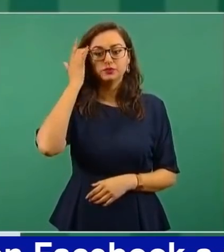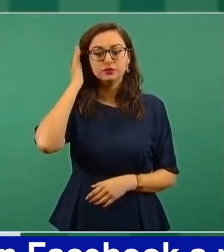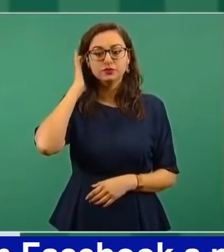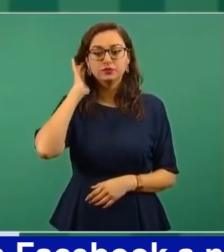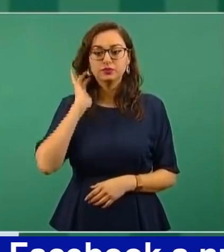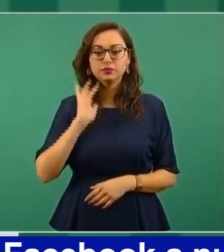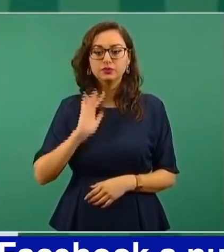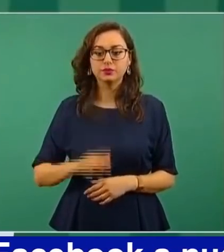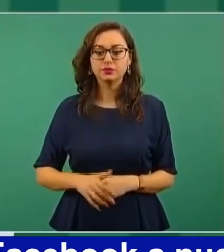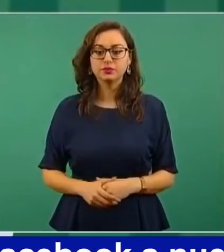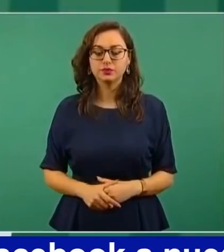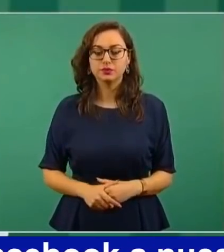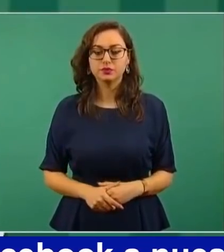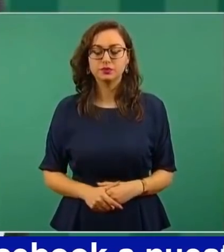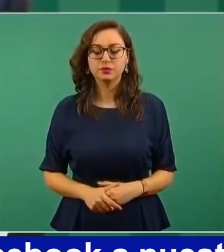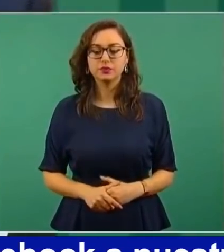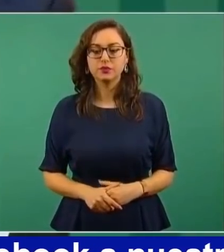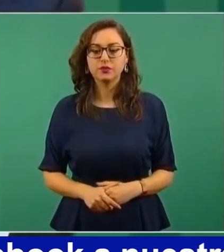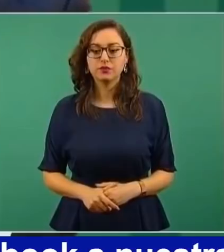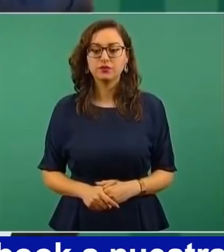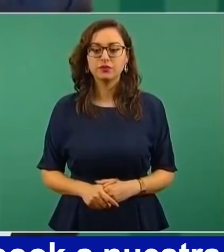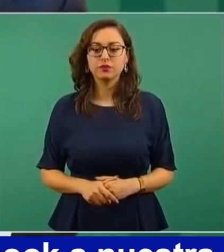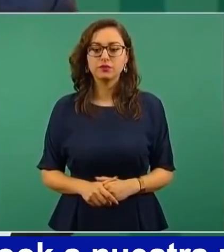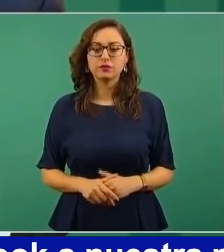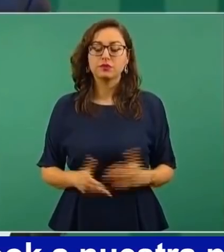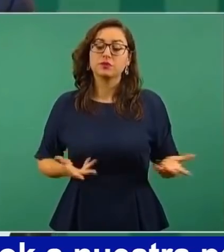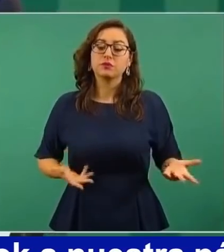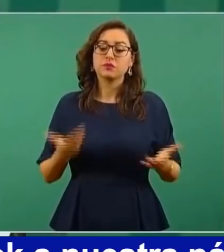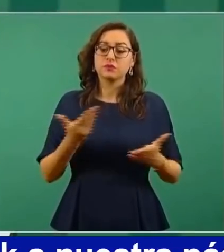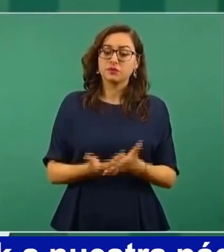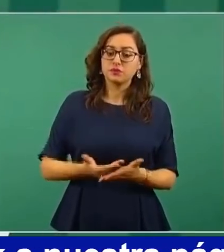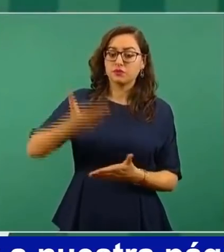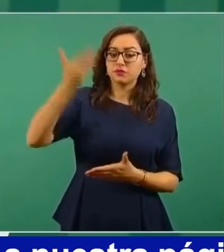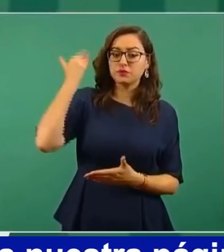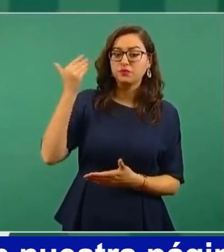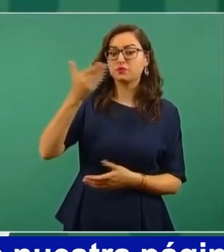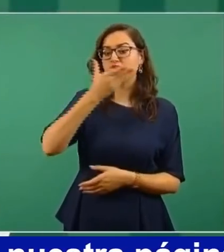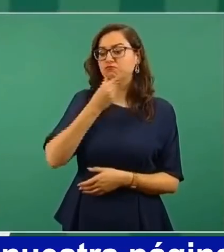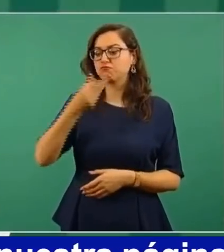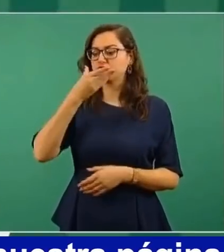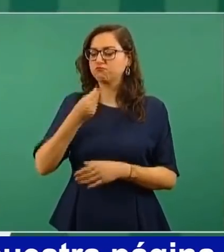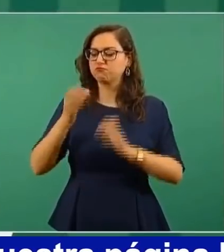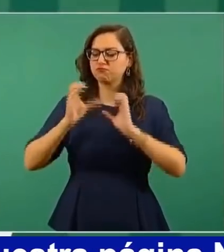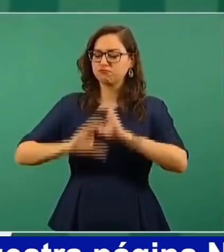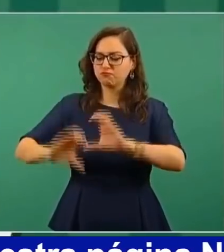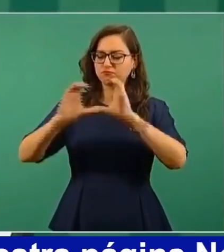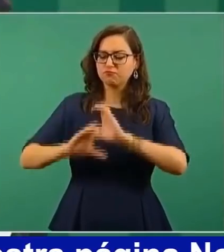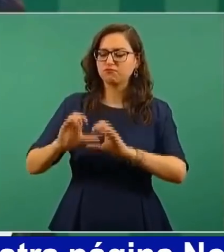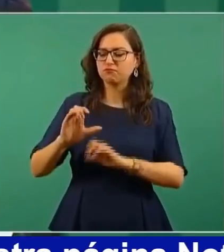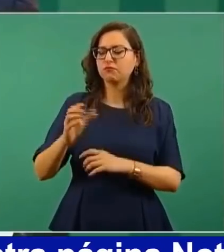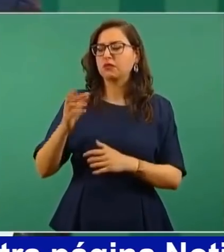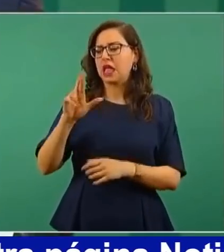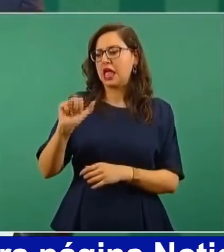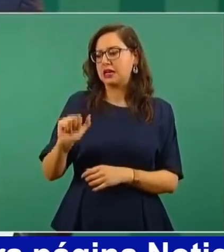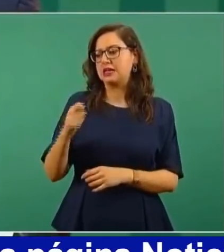un joven rapero en España